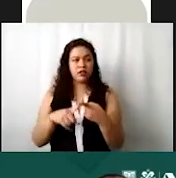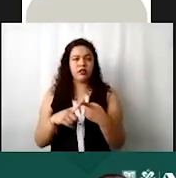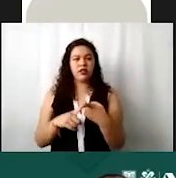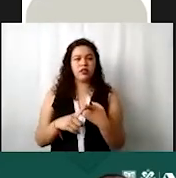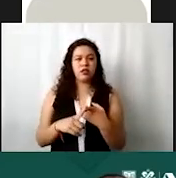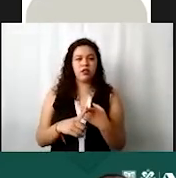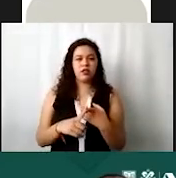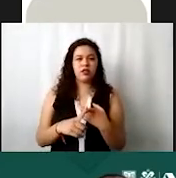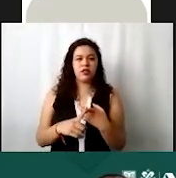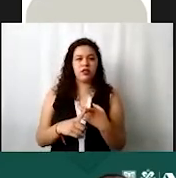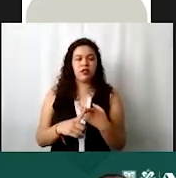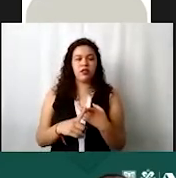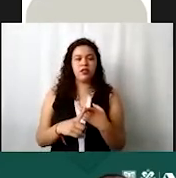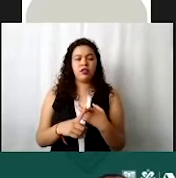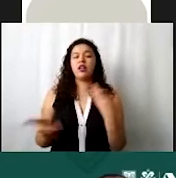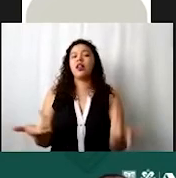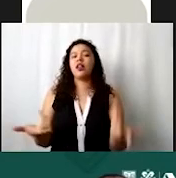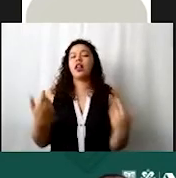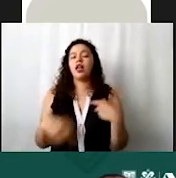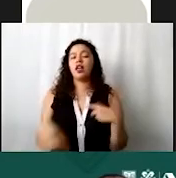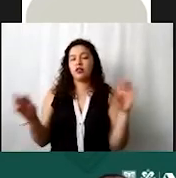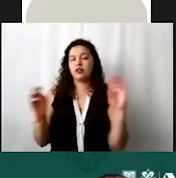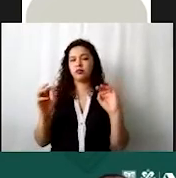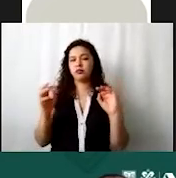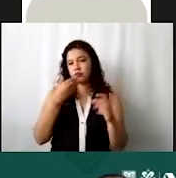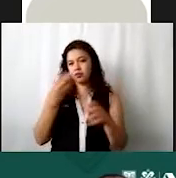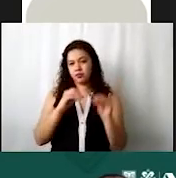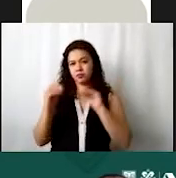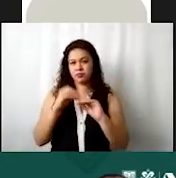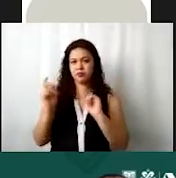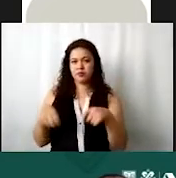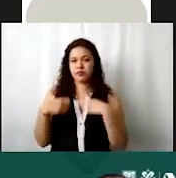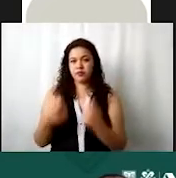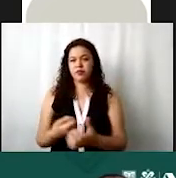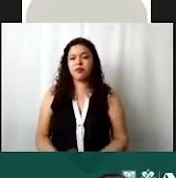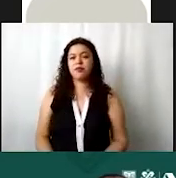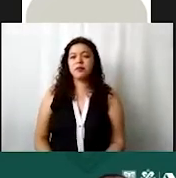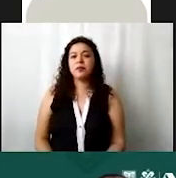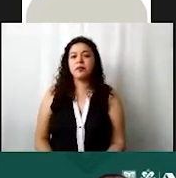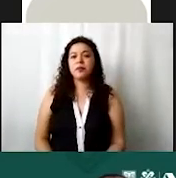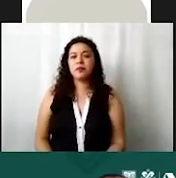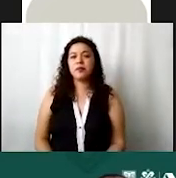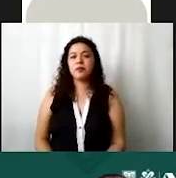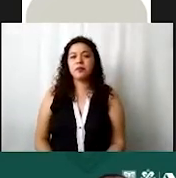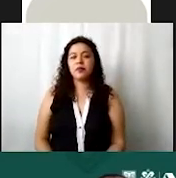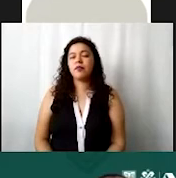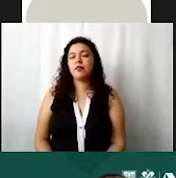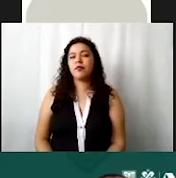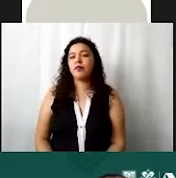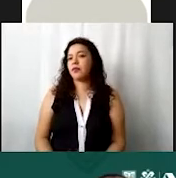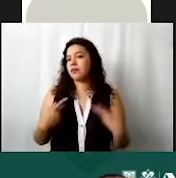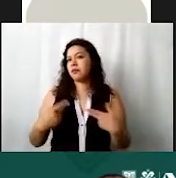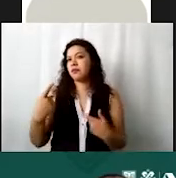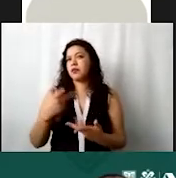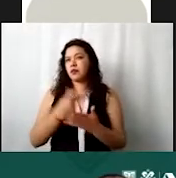entonces una vez que ya registramos las percepciones asignamos entonces vamos a suponer que esta persona va a estar en el